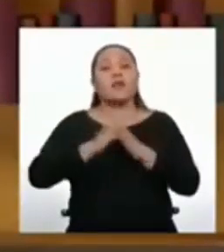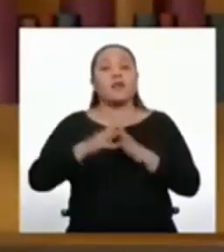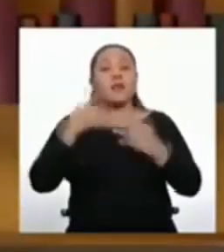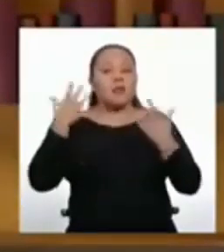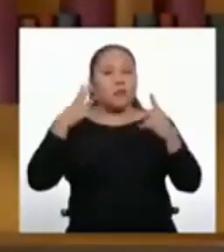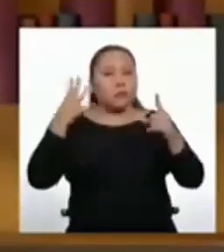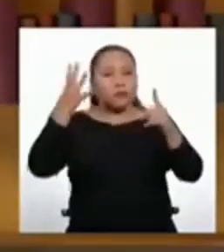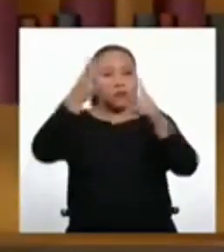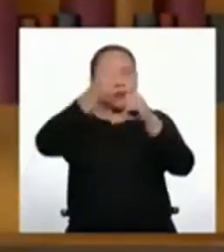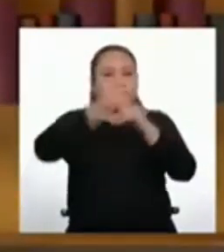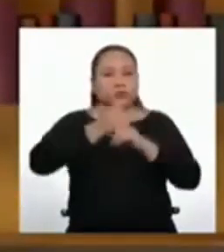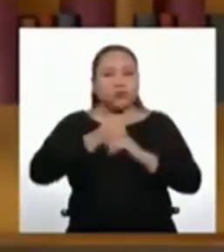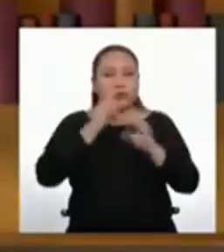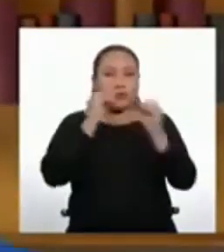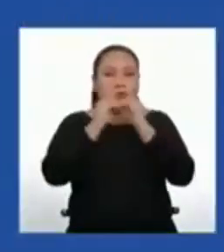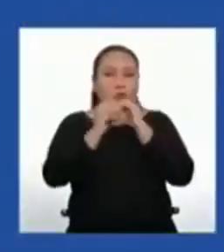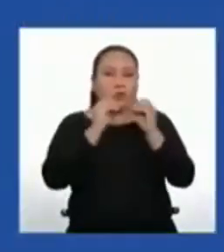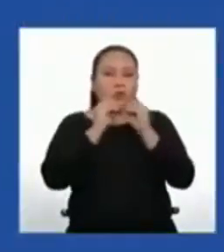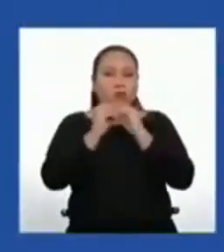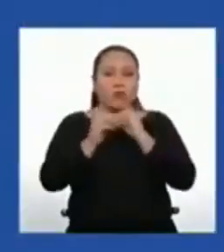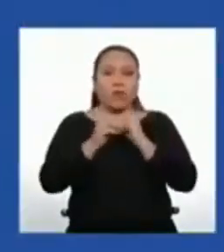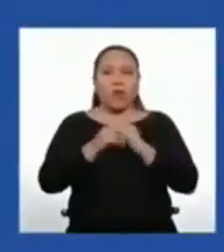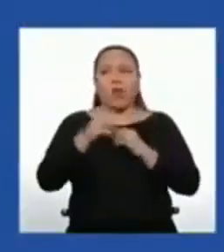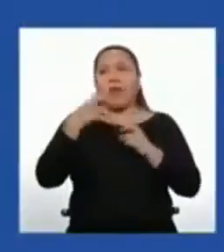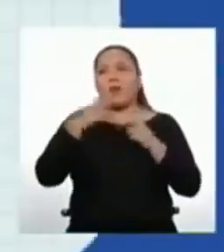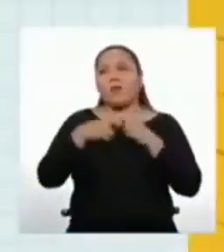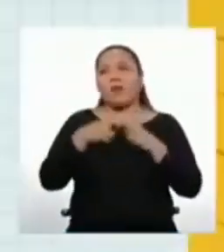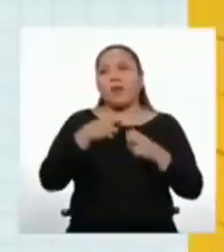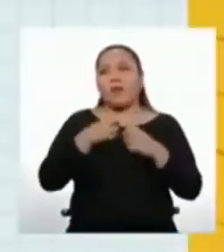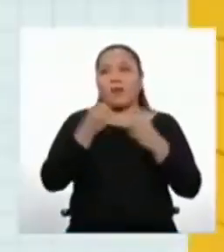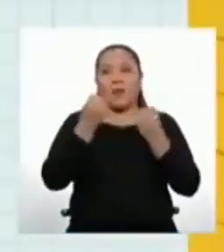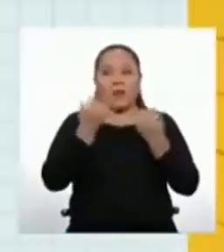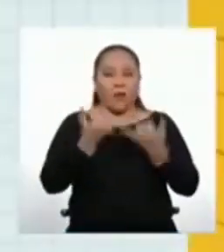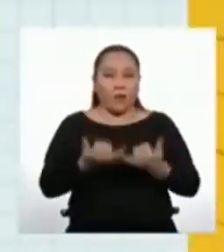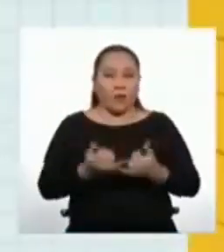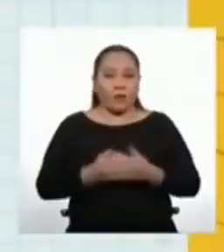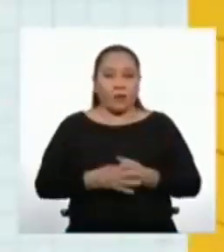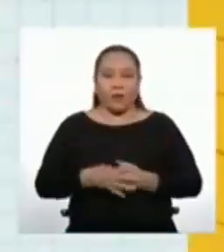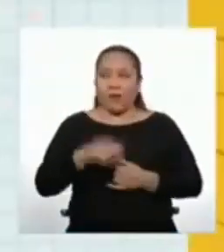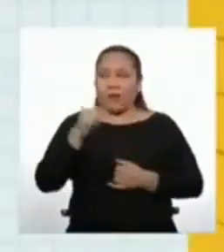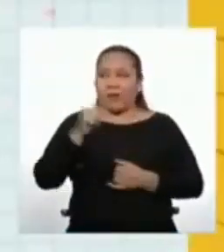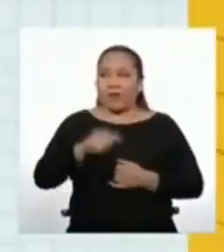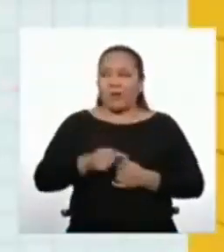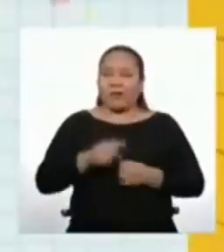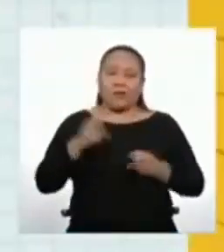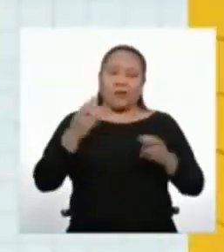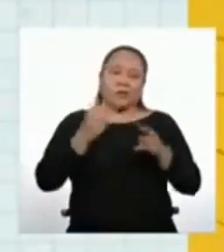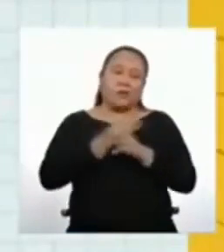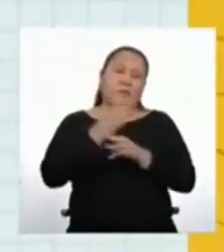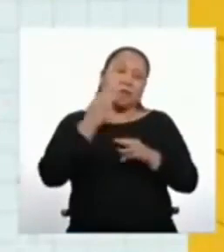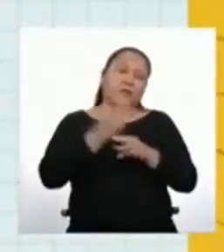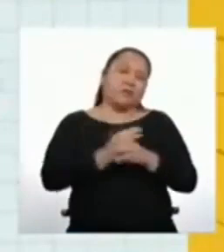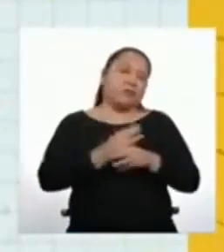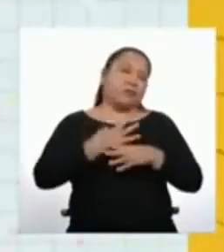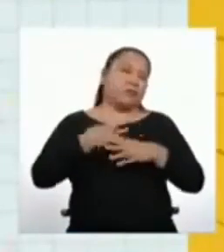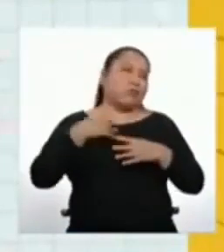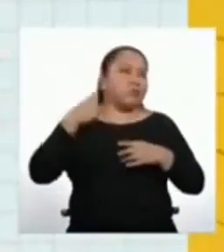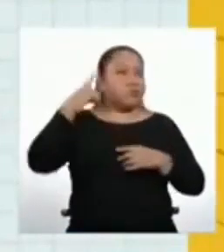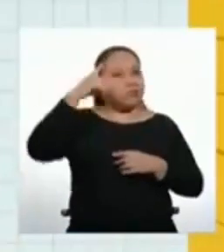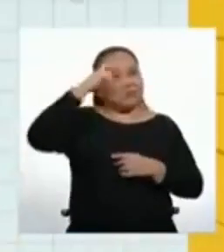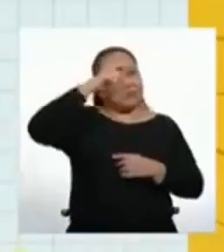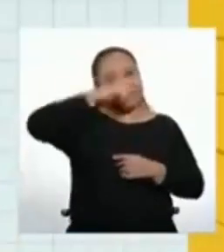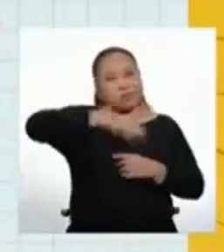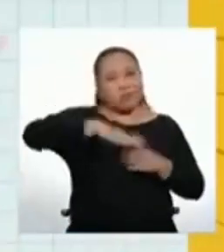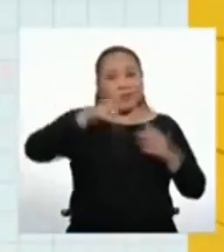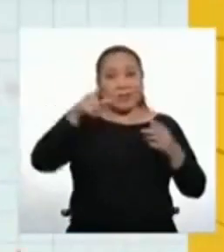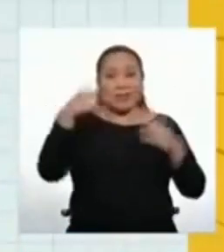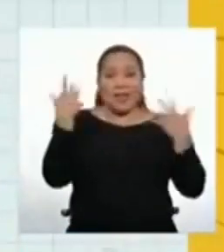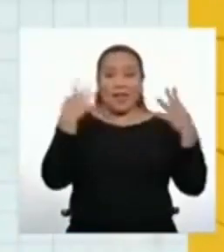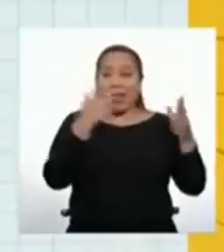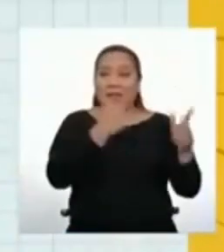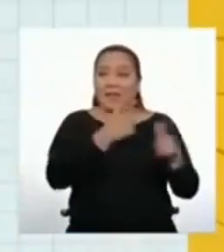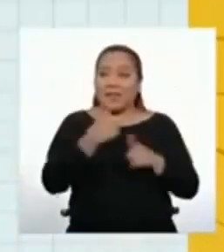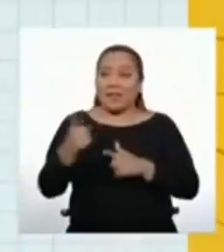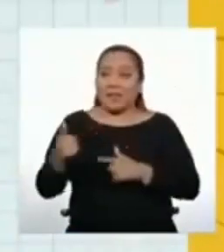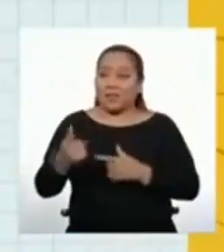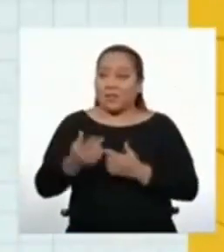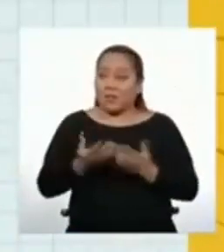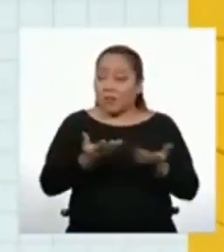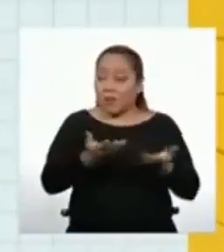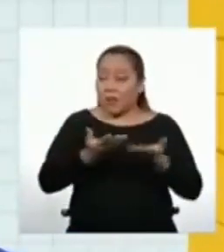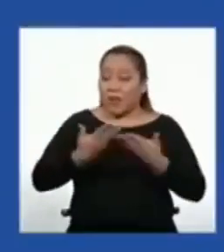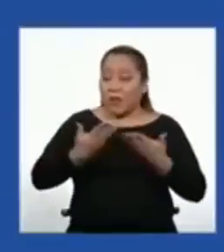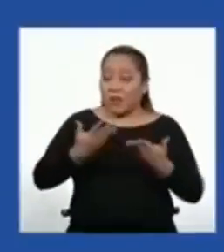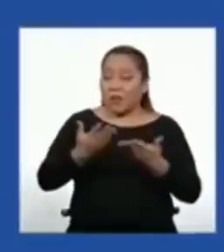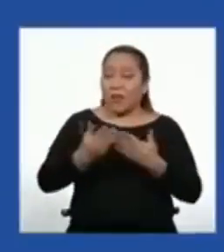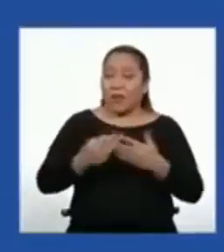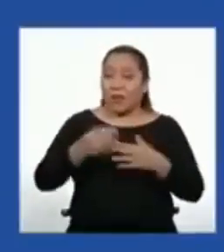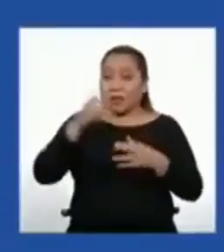logrado resolver nuestro problema del día. Ha sido una jornada matemática intensa, profesor. ¿Está listo para recibir las dudas